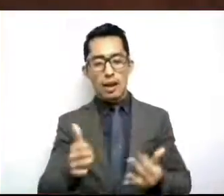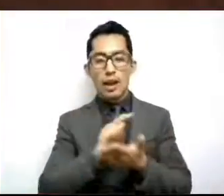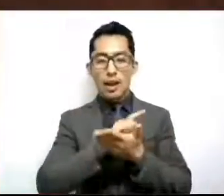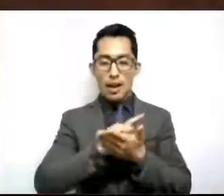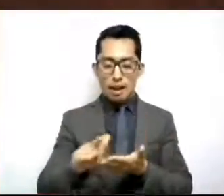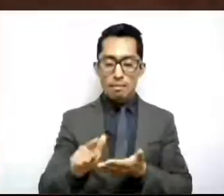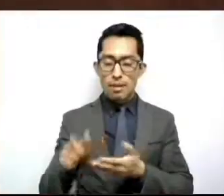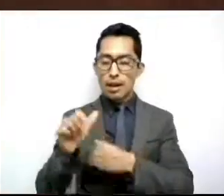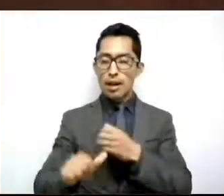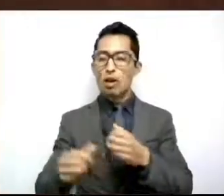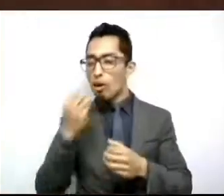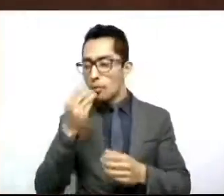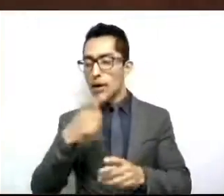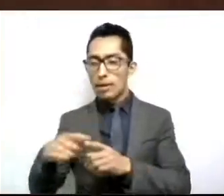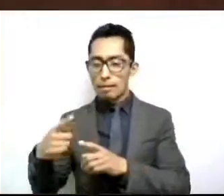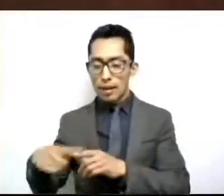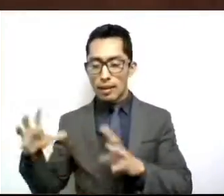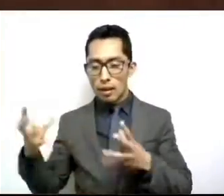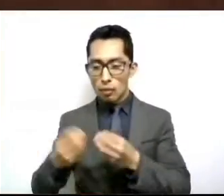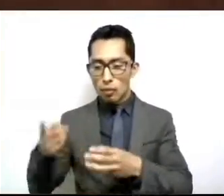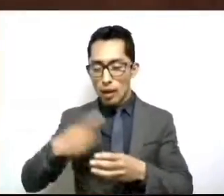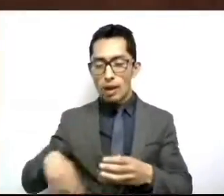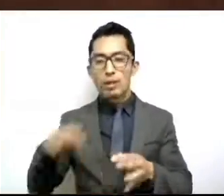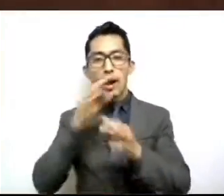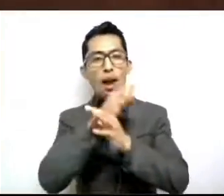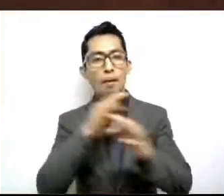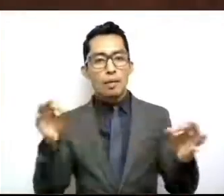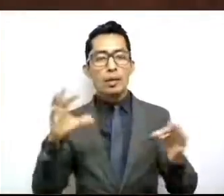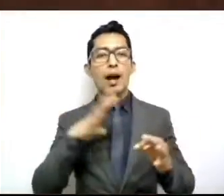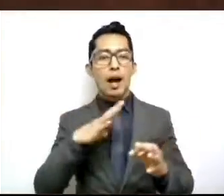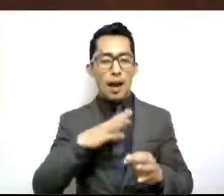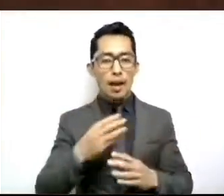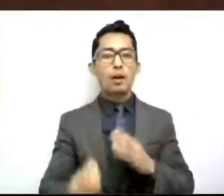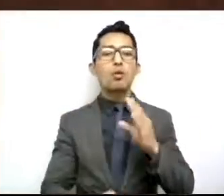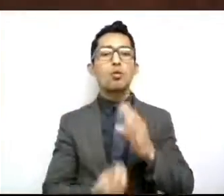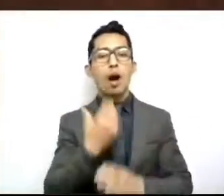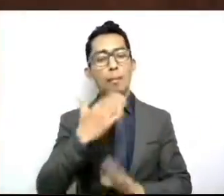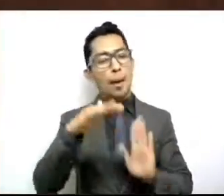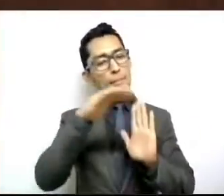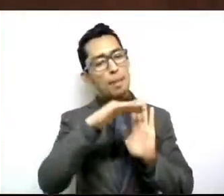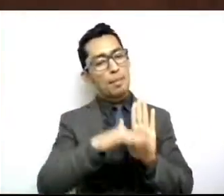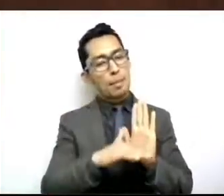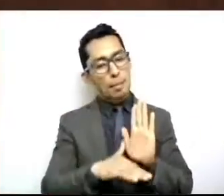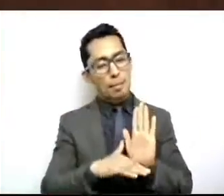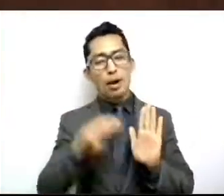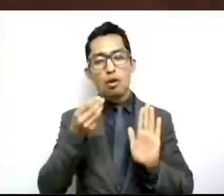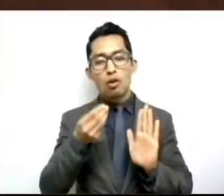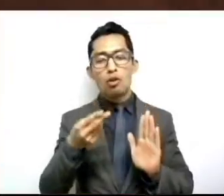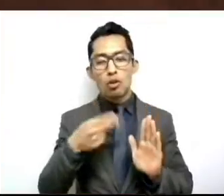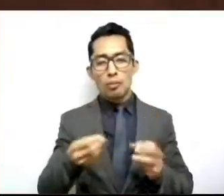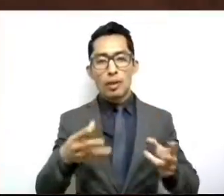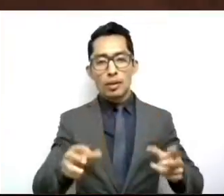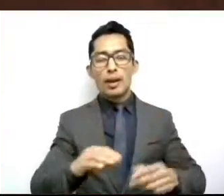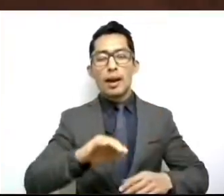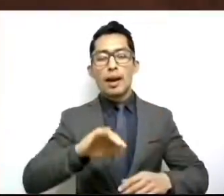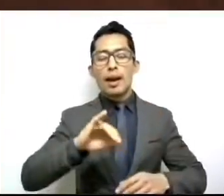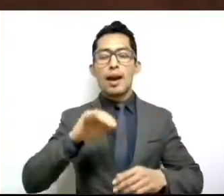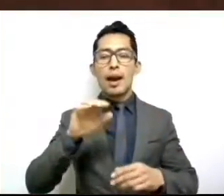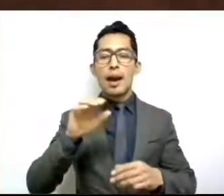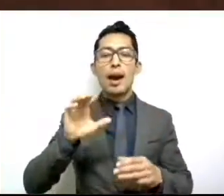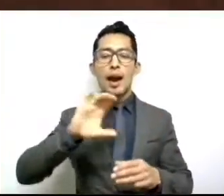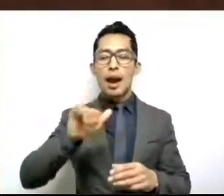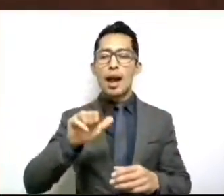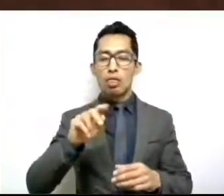Agroalimentaria emitieron un nuevo protocolo denominado Jato Libre Certificado,